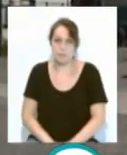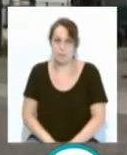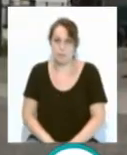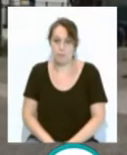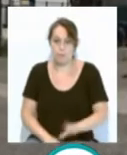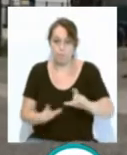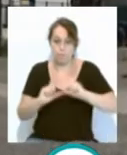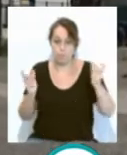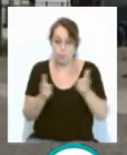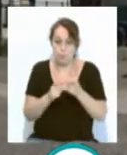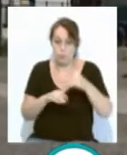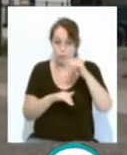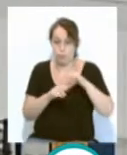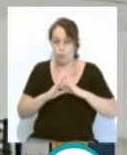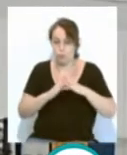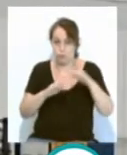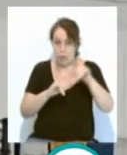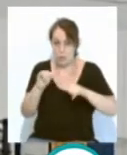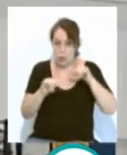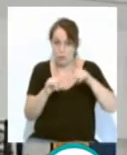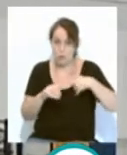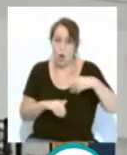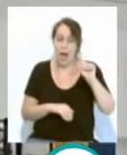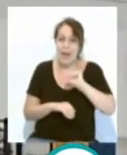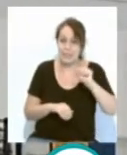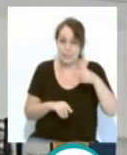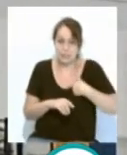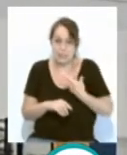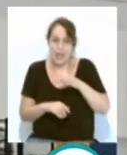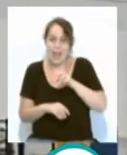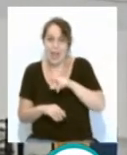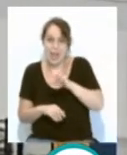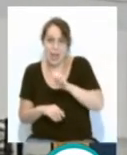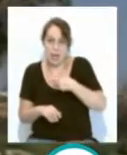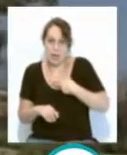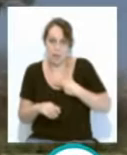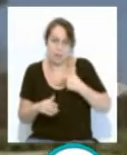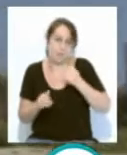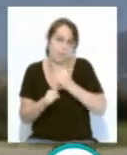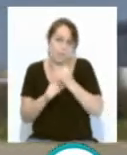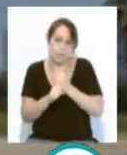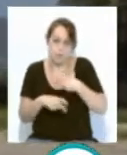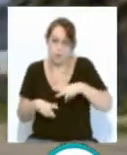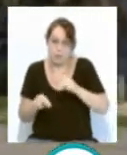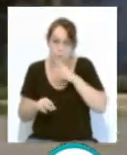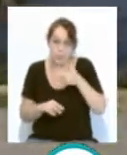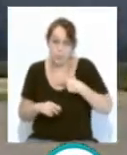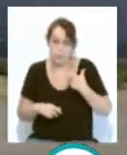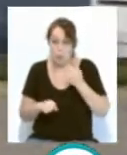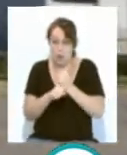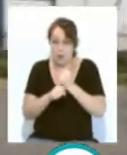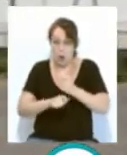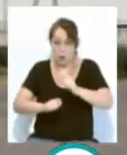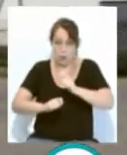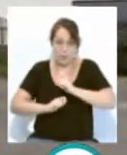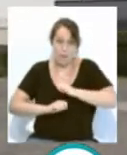El grupo aeronáutico Alestis anunciaba la presentación de un expediente de regulación de empleo extintivo como consecuencia de la reducción de la carga de